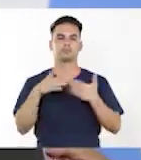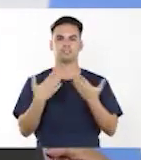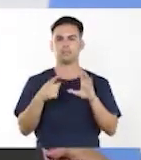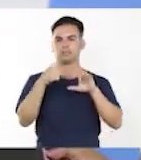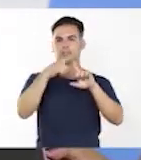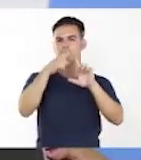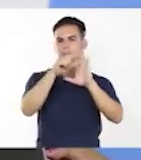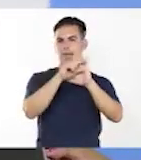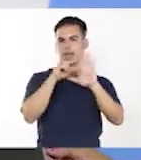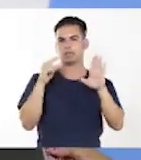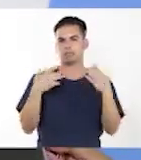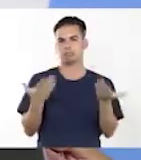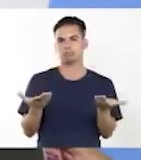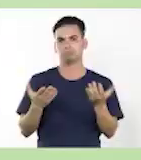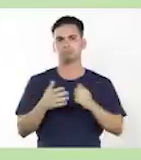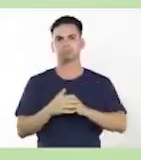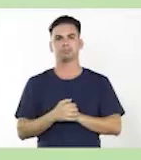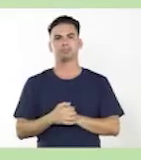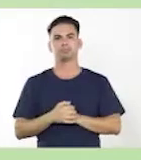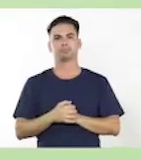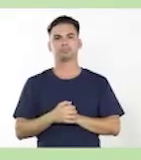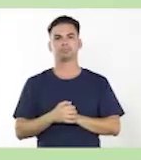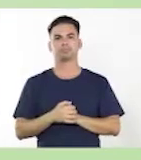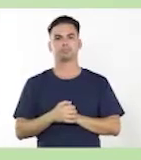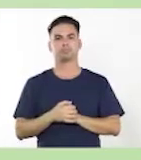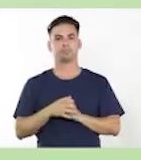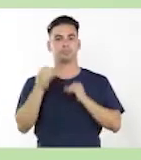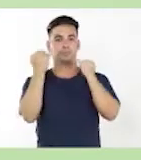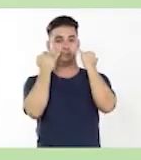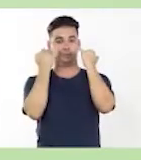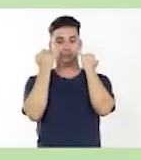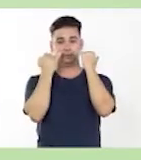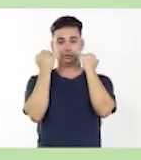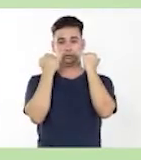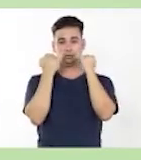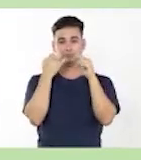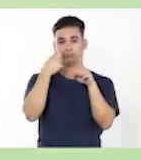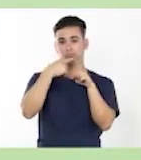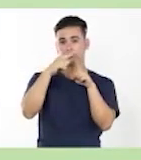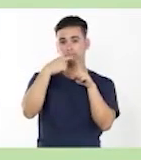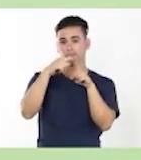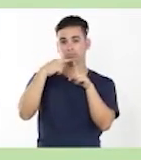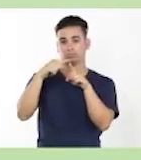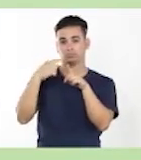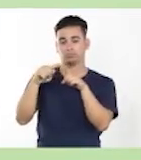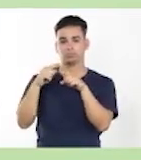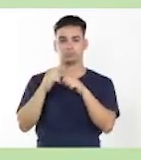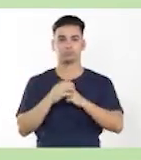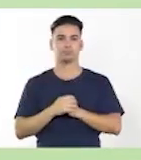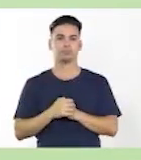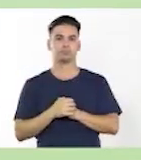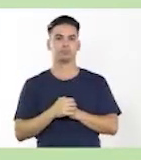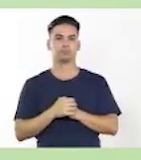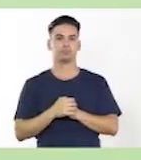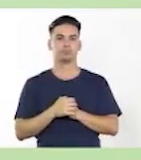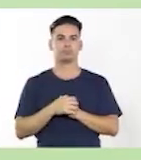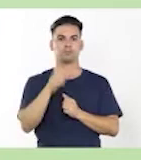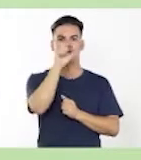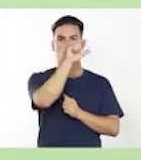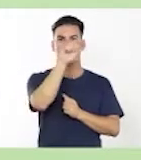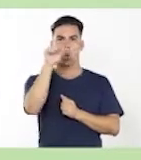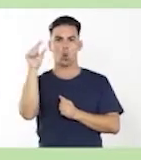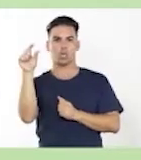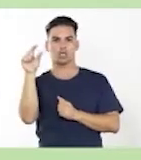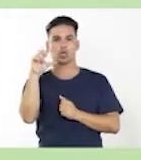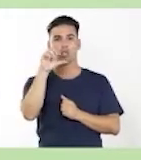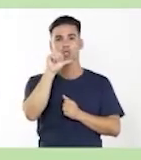¿Cuál es la temática? Bien, práctica de reconocimiento, clasificación y empleo de